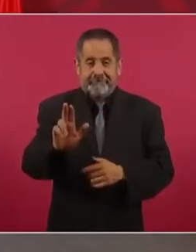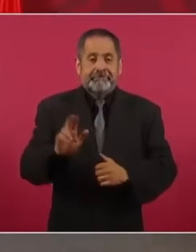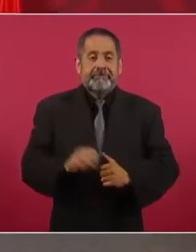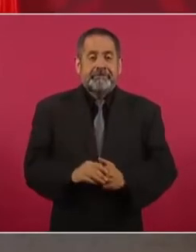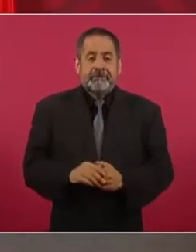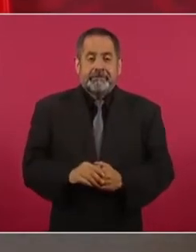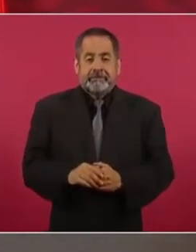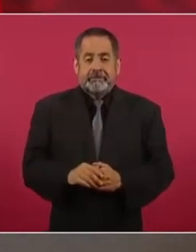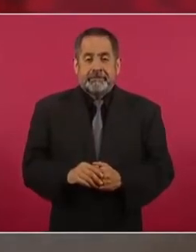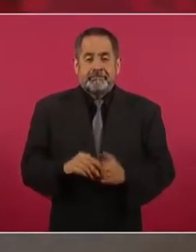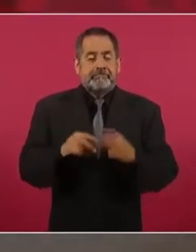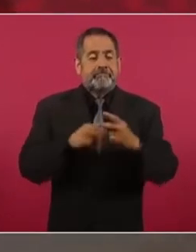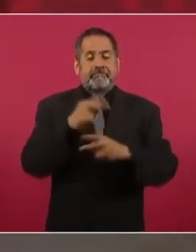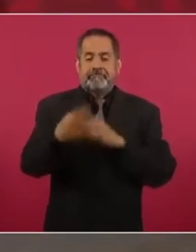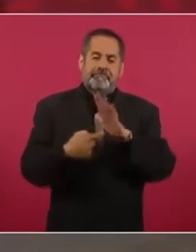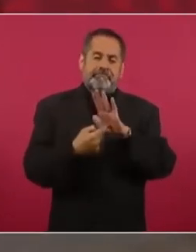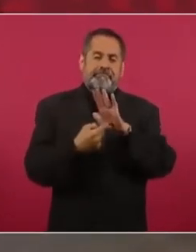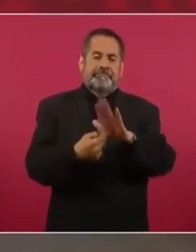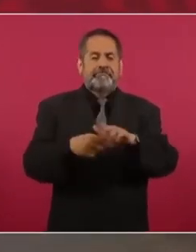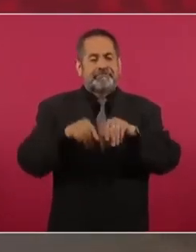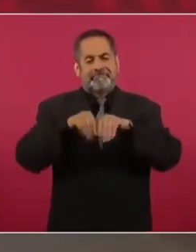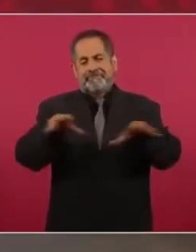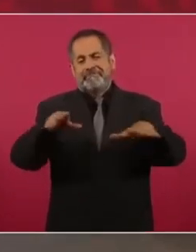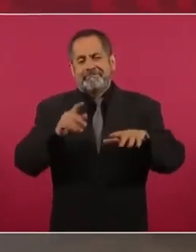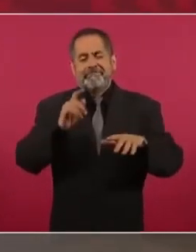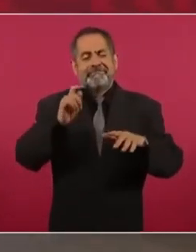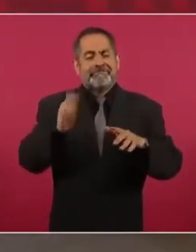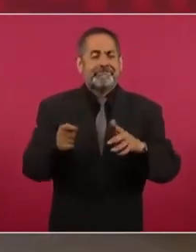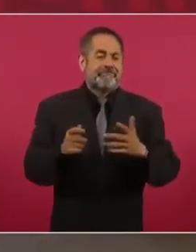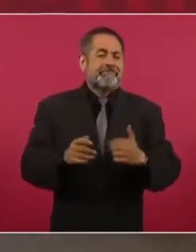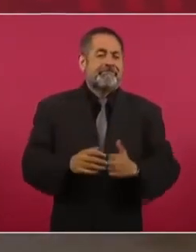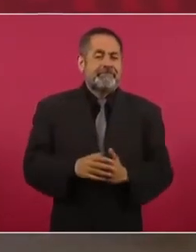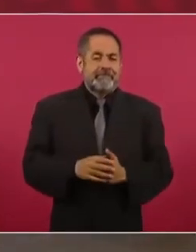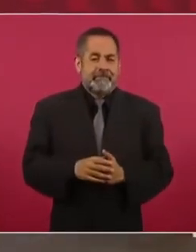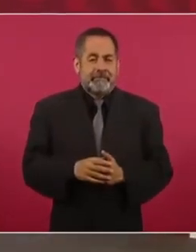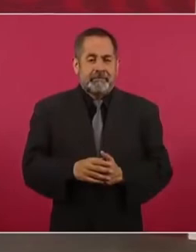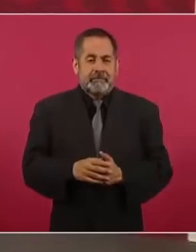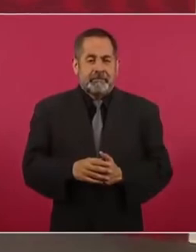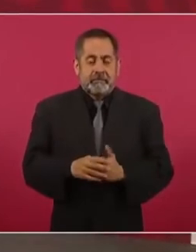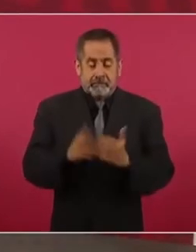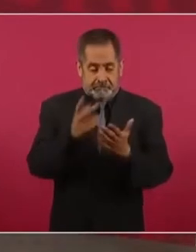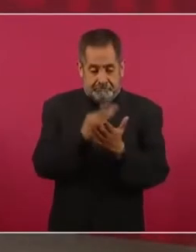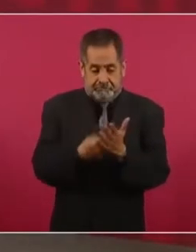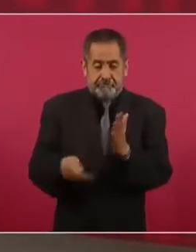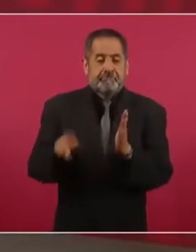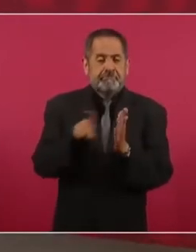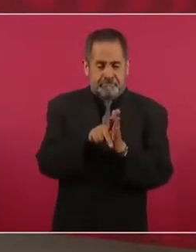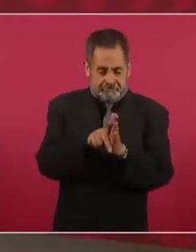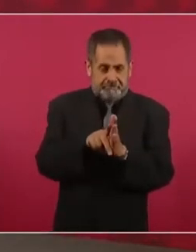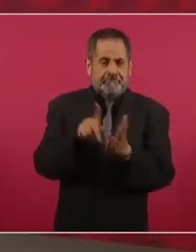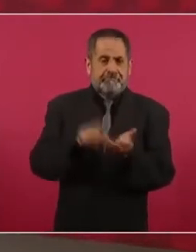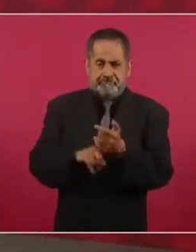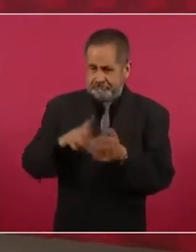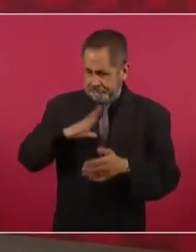vamos a dar a conocer todas las plazas que tenemos disponibles